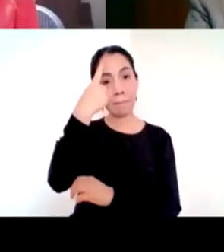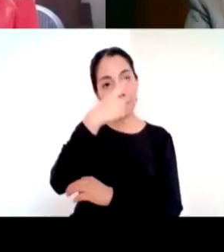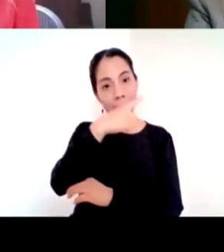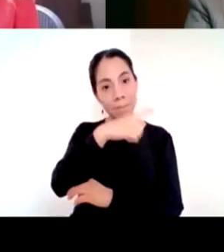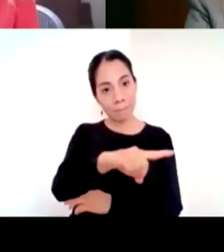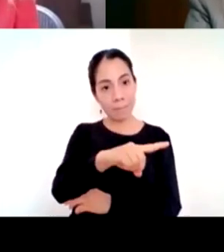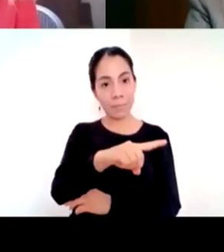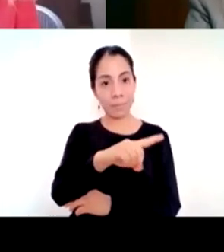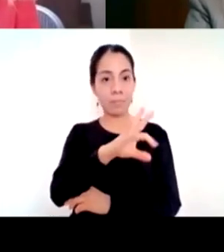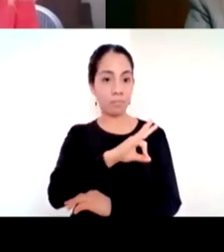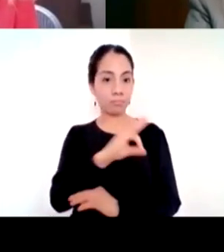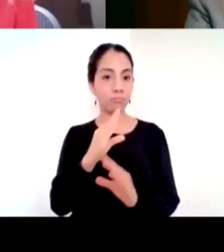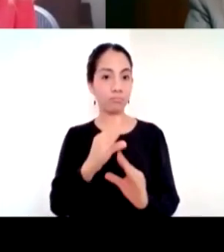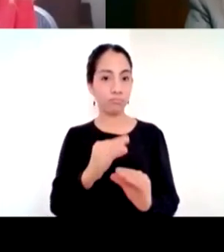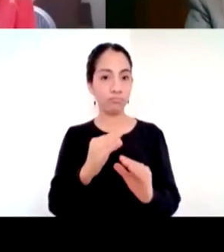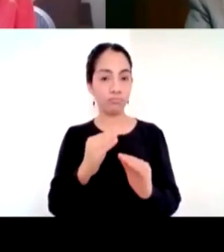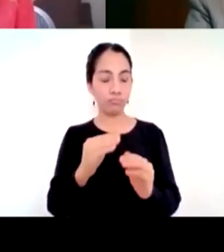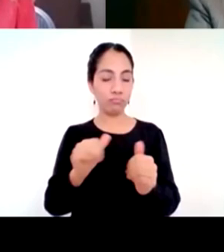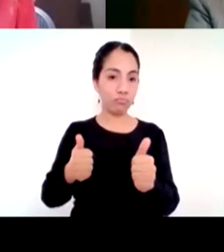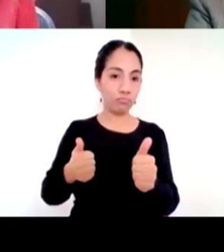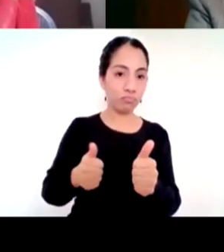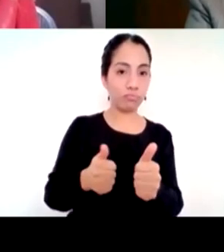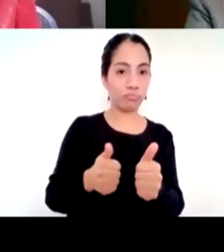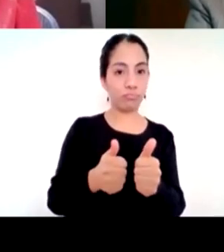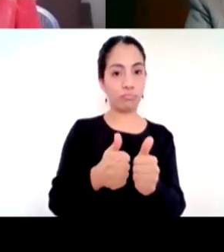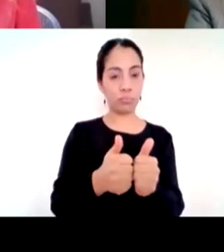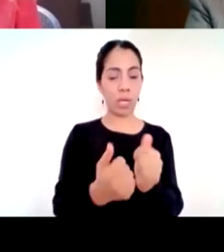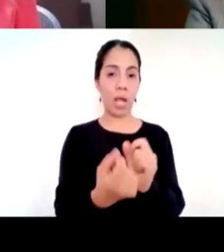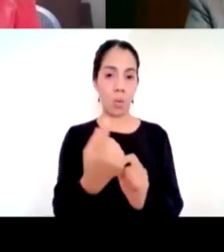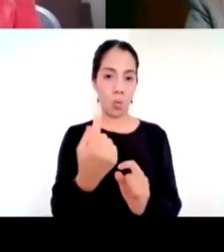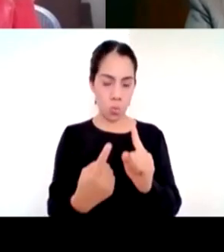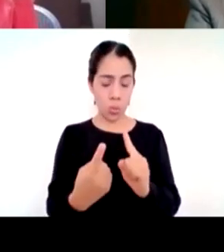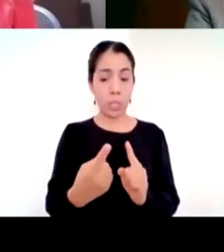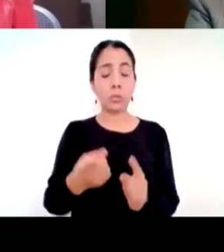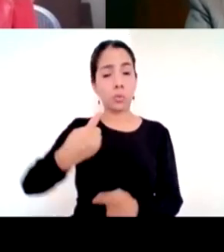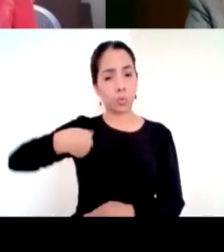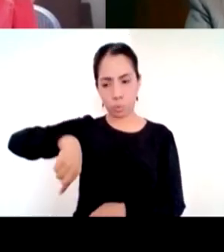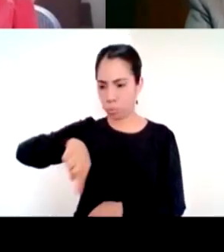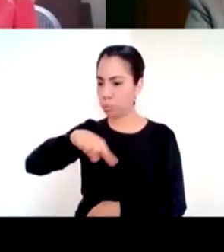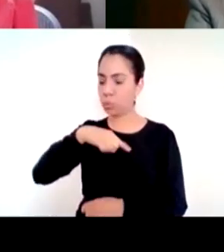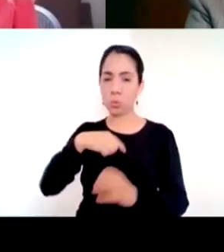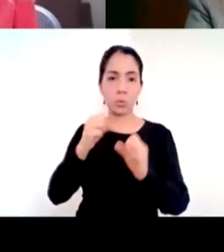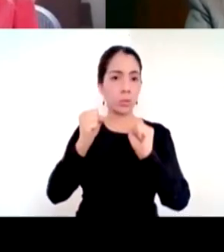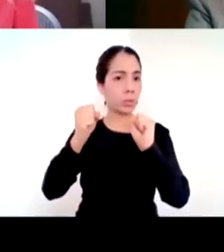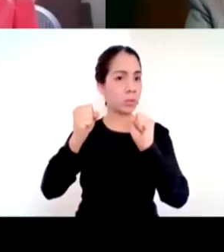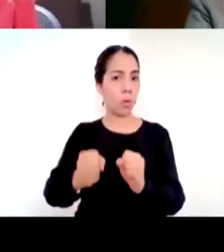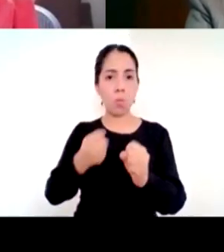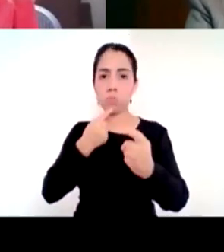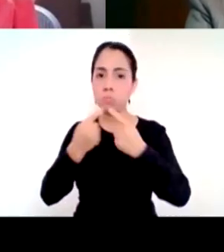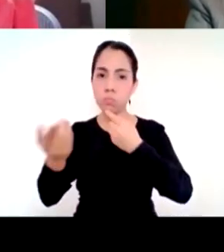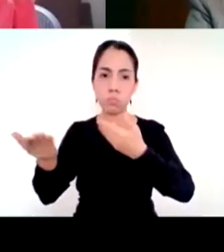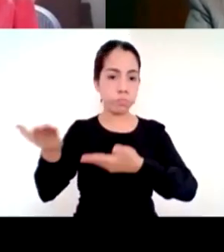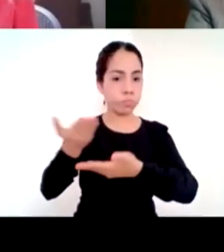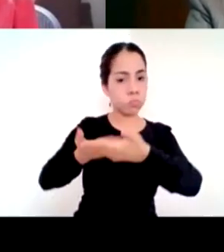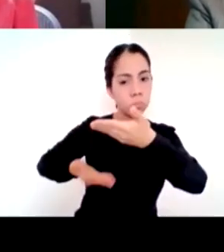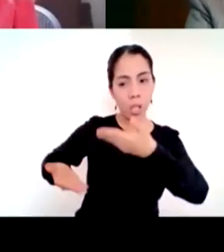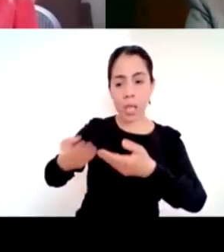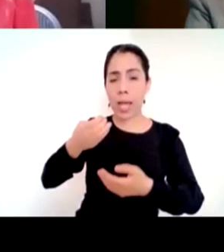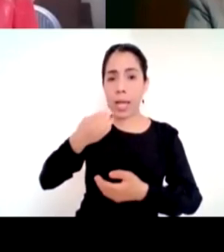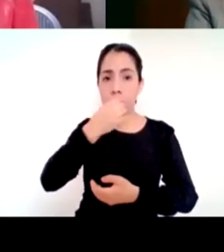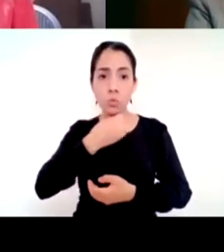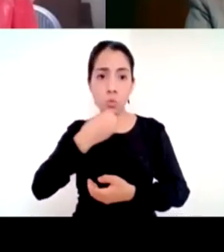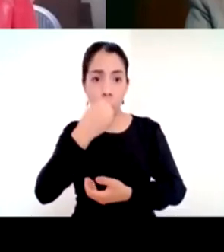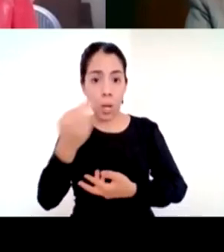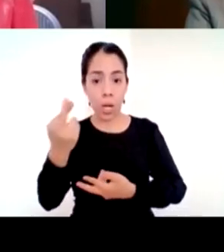confianza en que la ruta de regreso a clases es una ruta segura, reflexionada y que por lo menos en la Ciudad de México